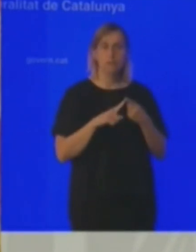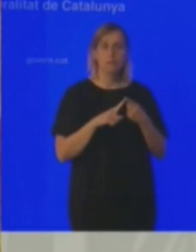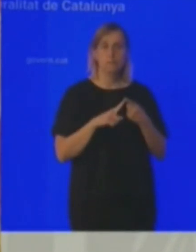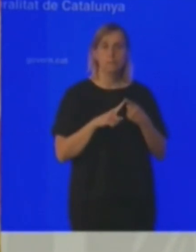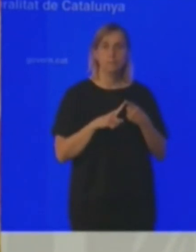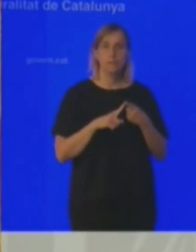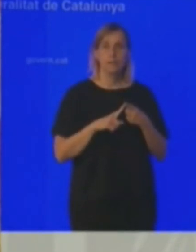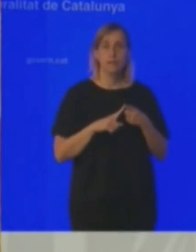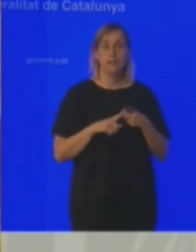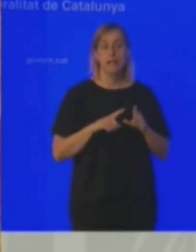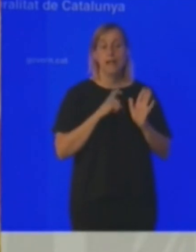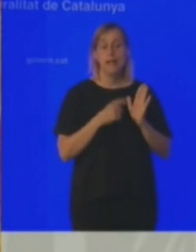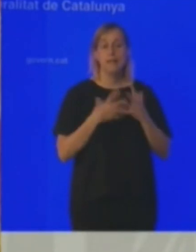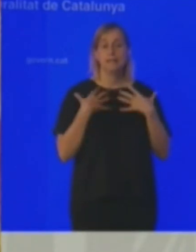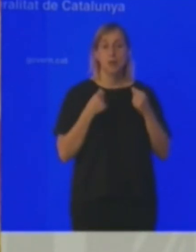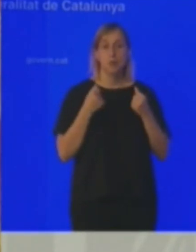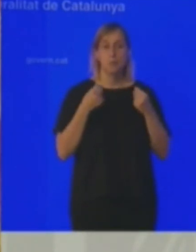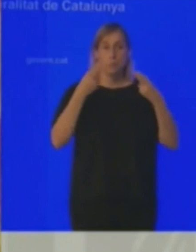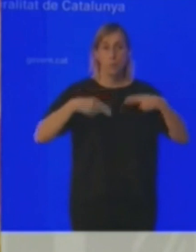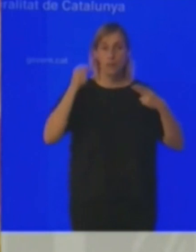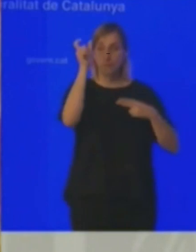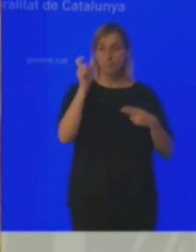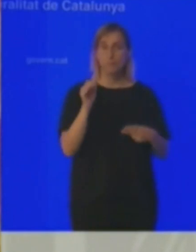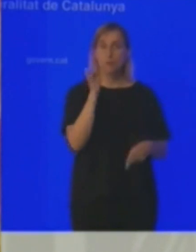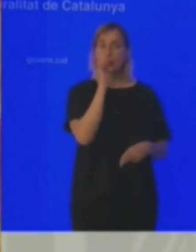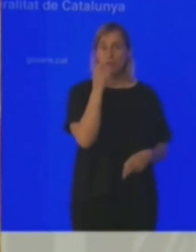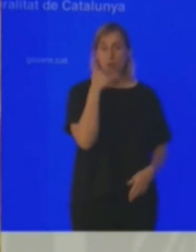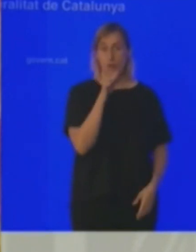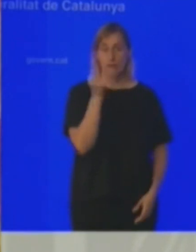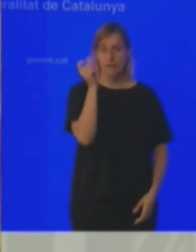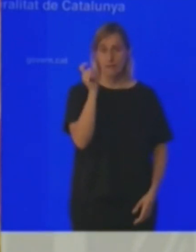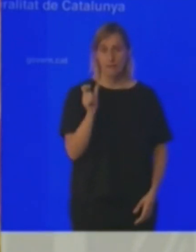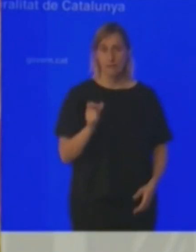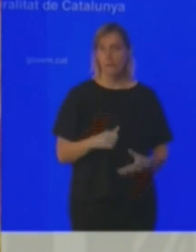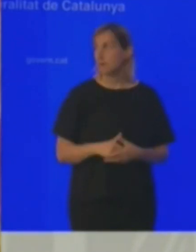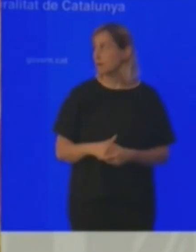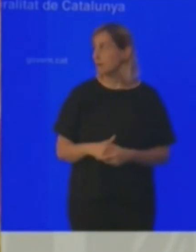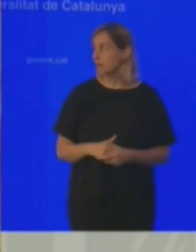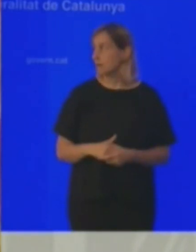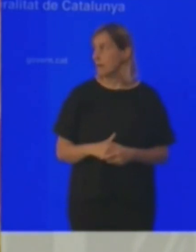vendrán tipificadas en la ley de salud pública y no tenemos todavía… Sí,